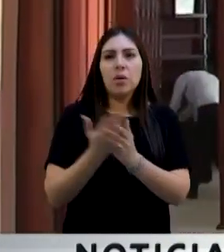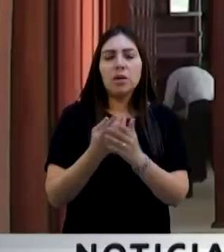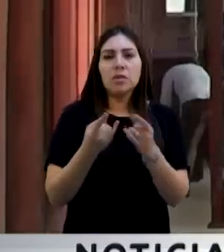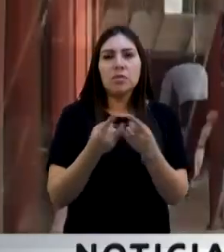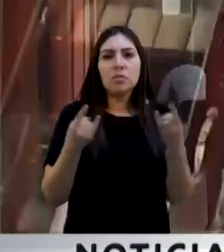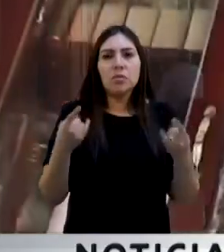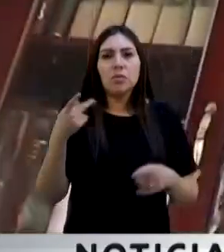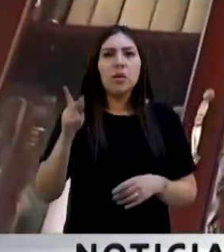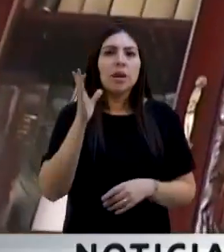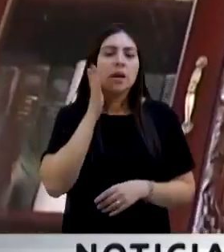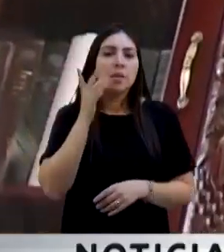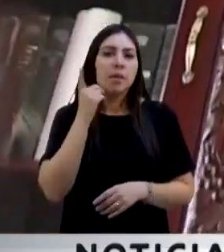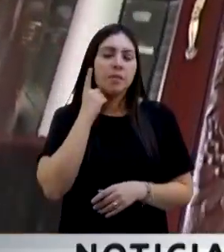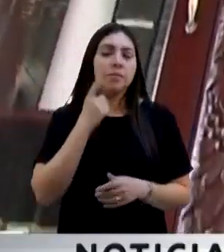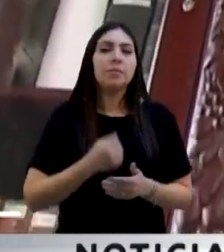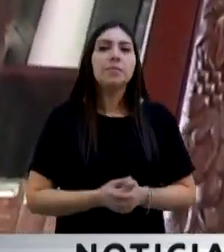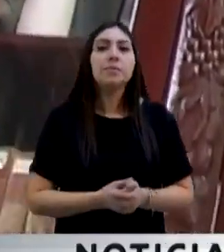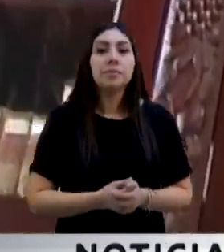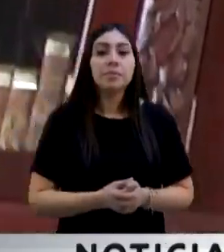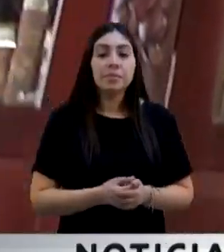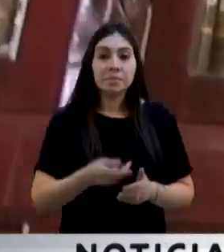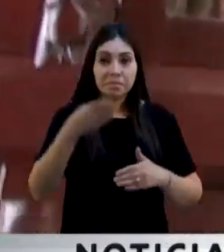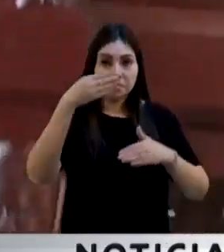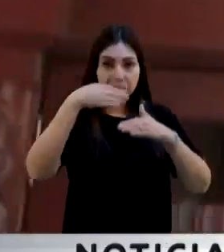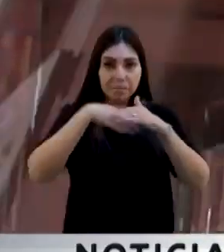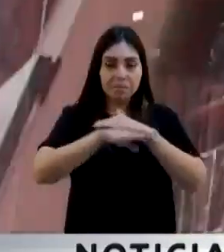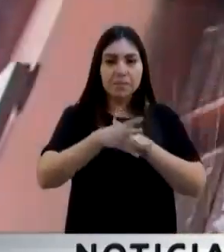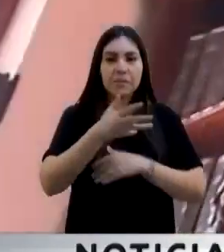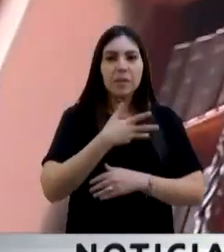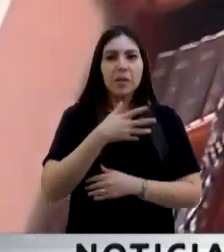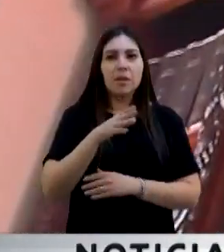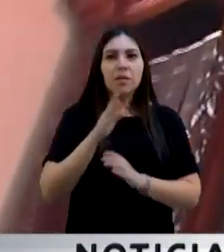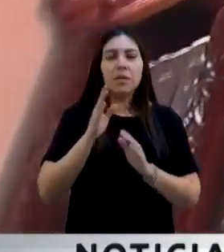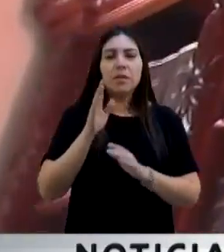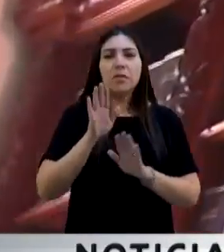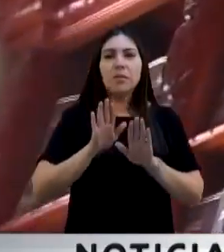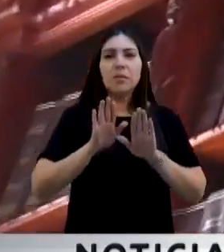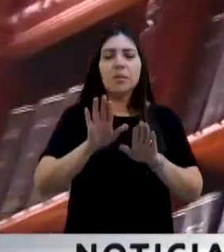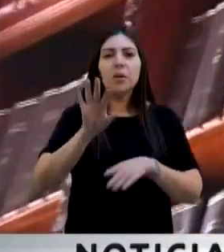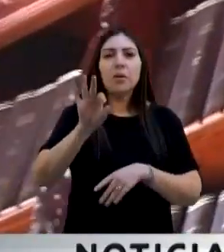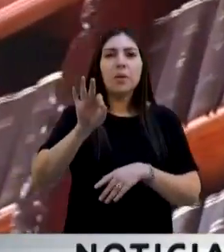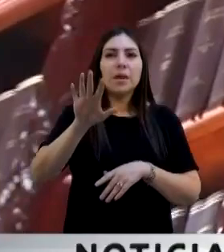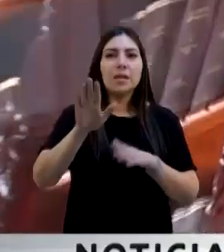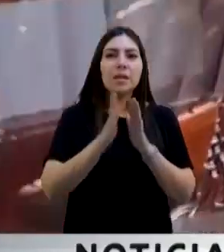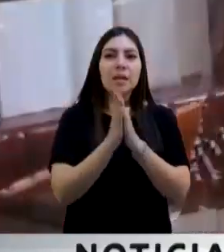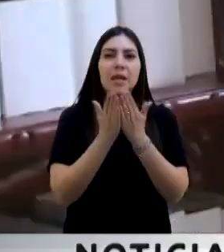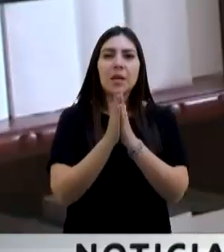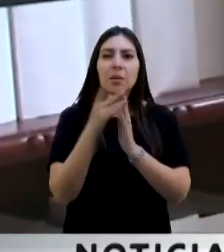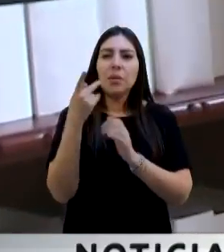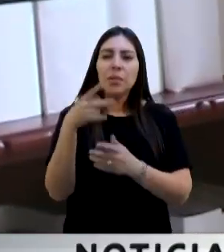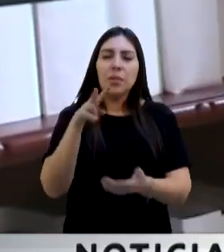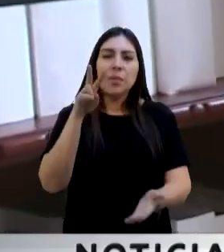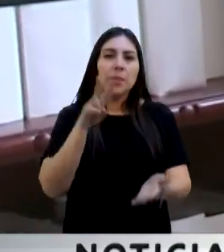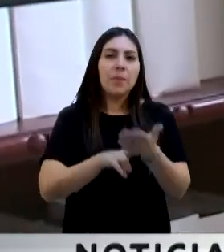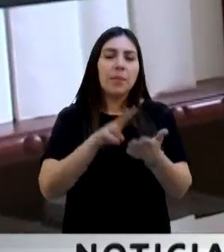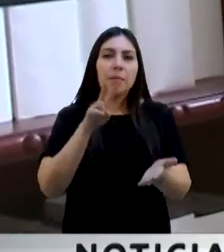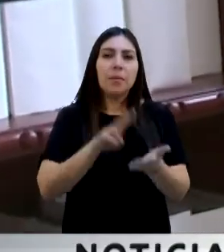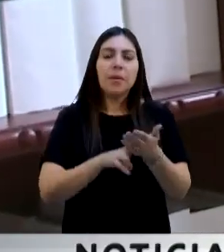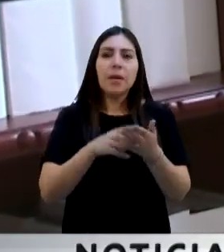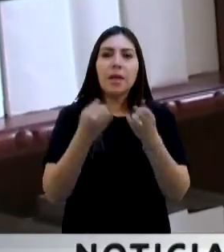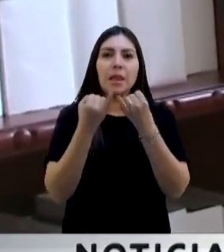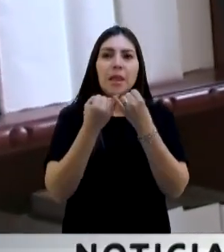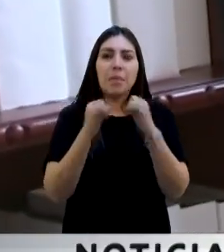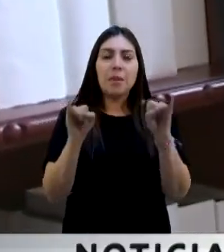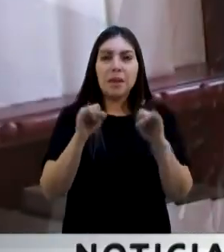En su interior, estarán resguardados 45 libros que dan fe de la independencia nacional, la leyes de reforma y la revolución mexicana,